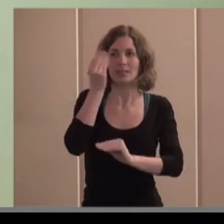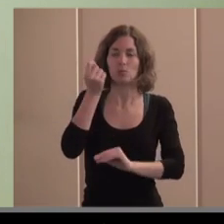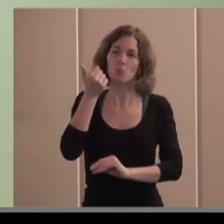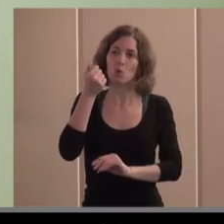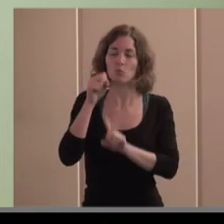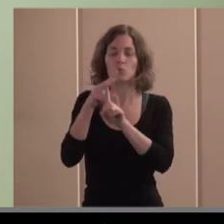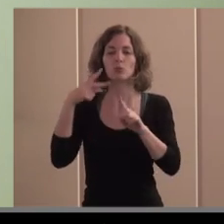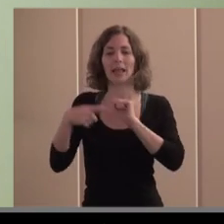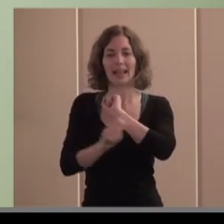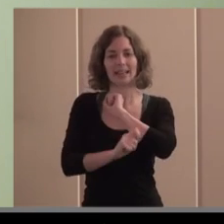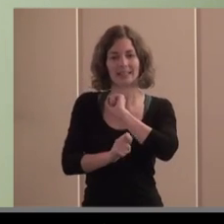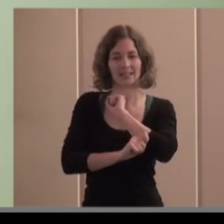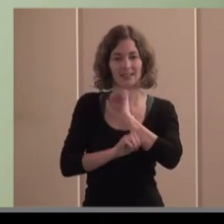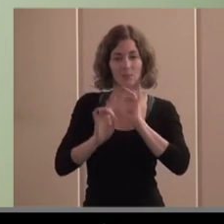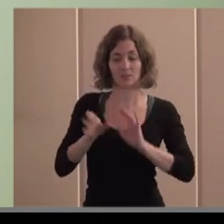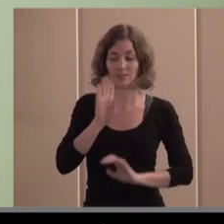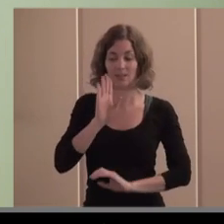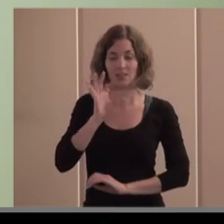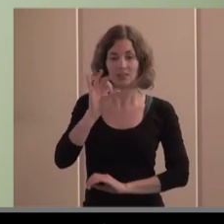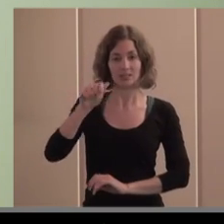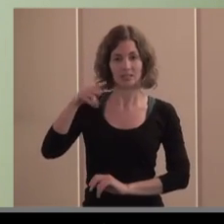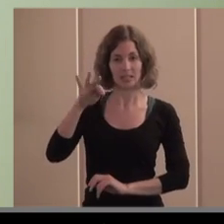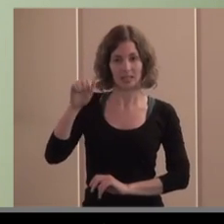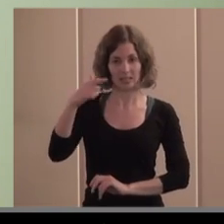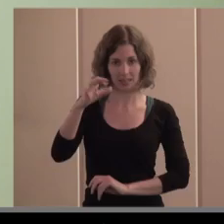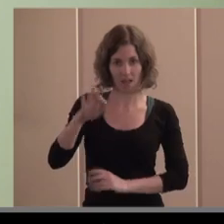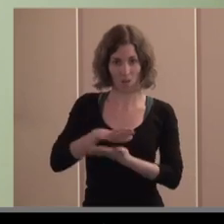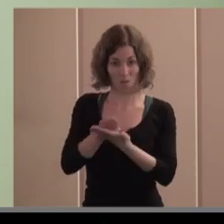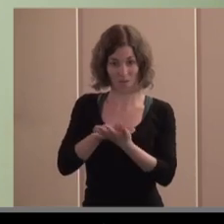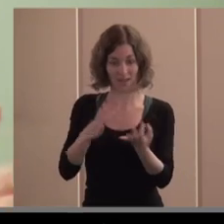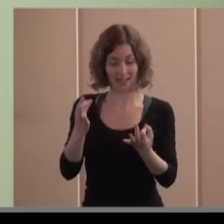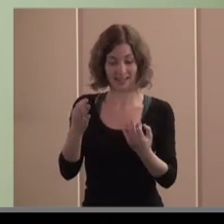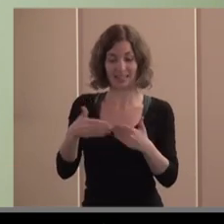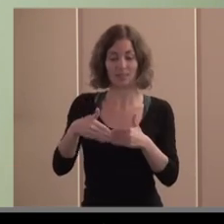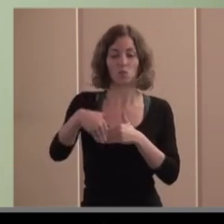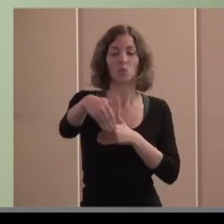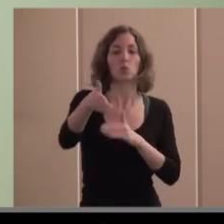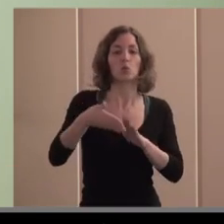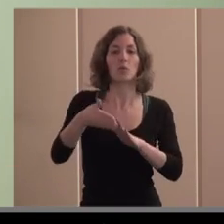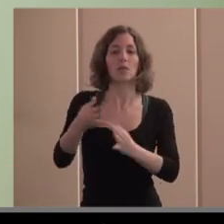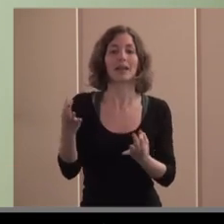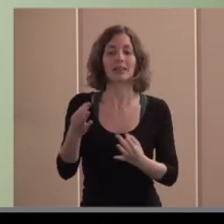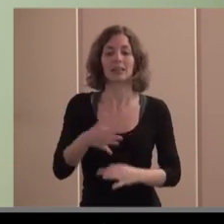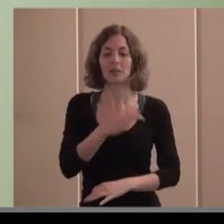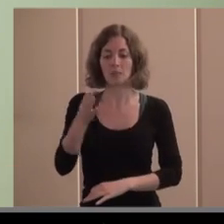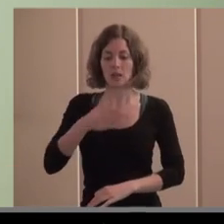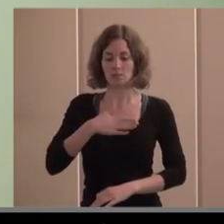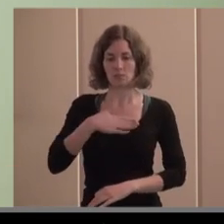estratégica como comentaba antes Santiago de lo que está por venir y cómo nos posicionamos en relación con ese tipo de situaciones